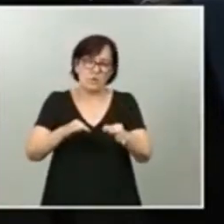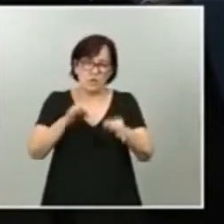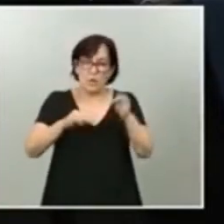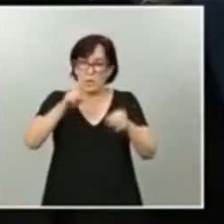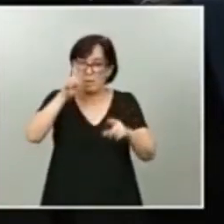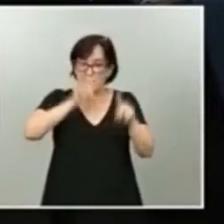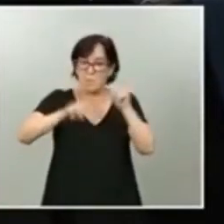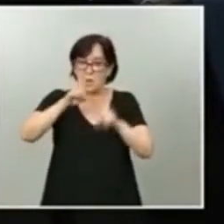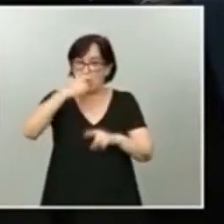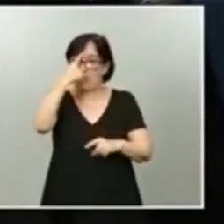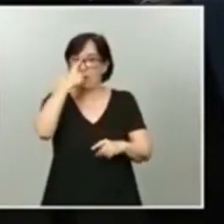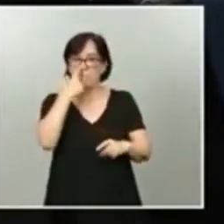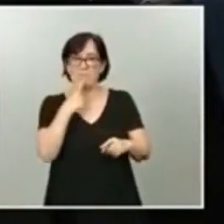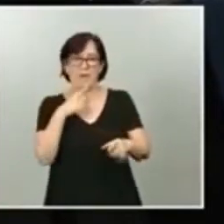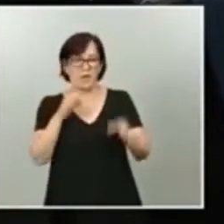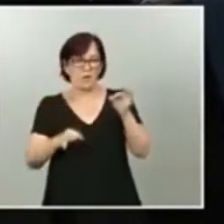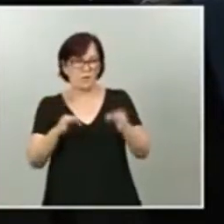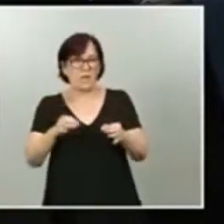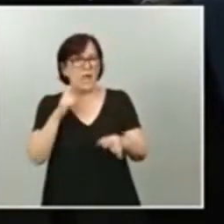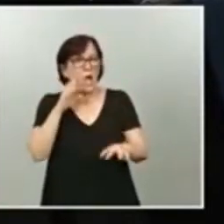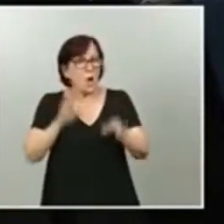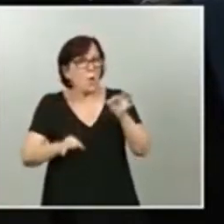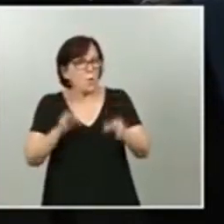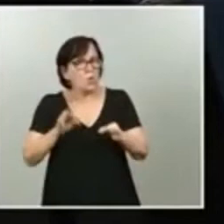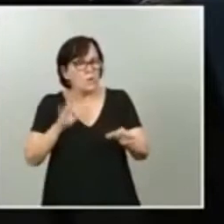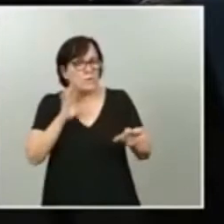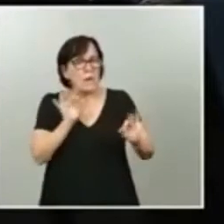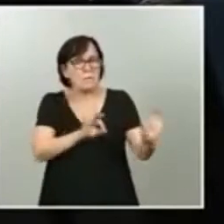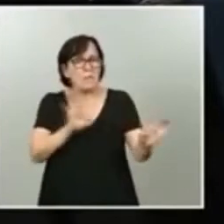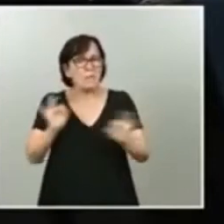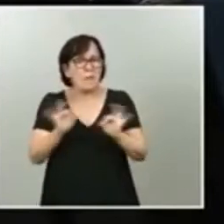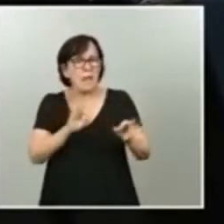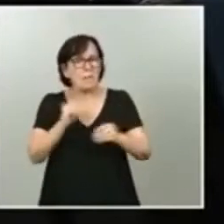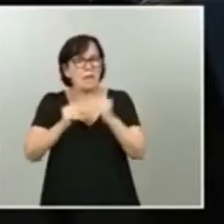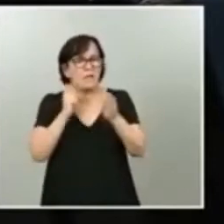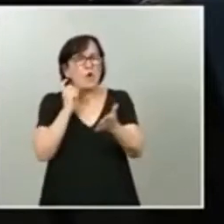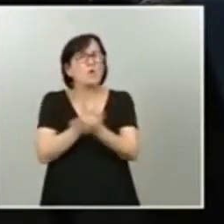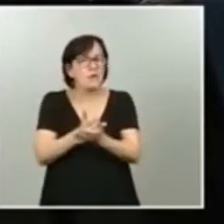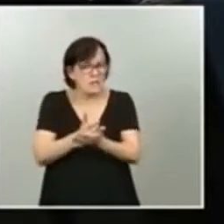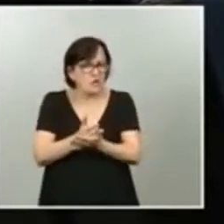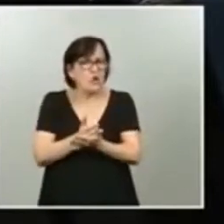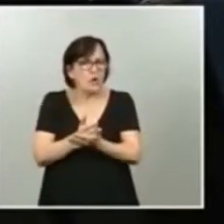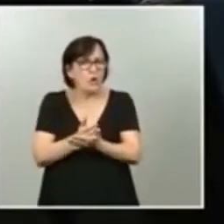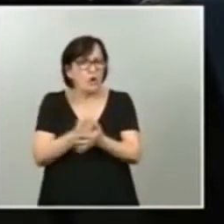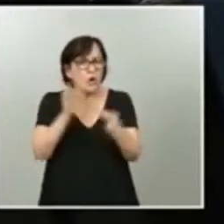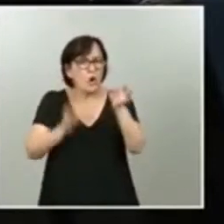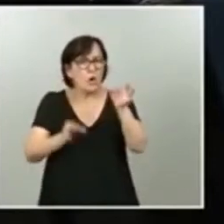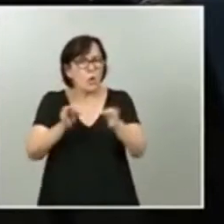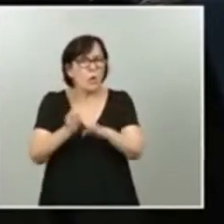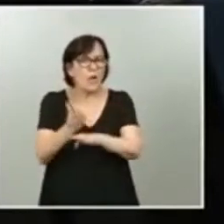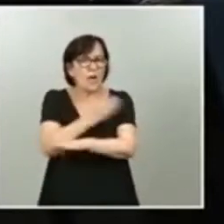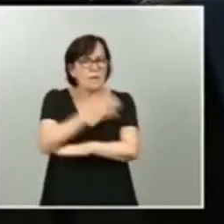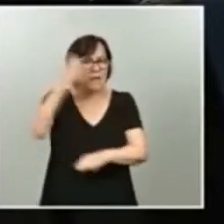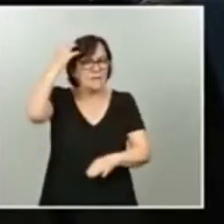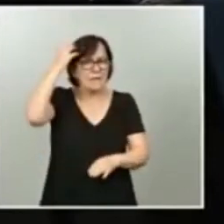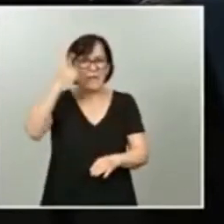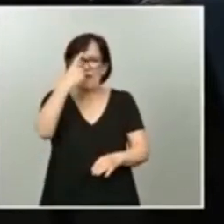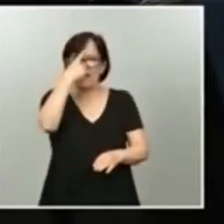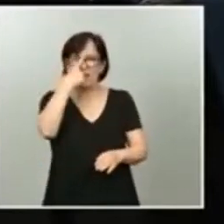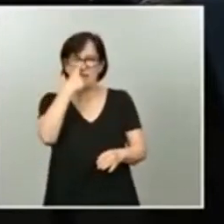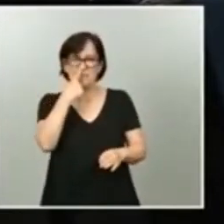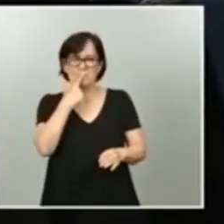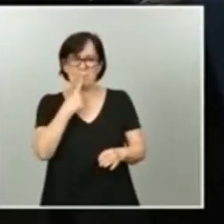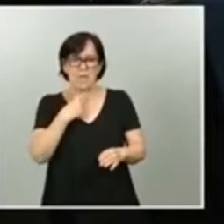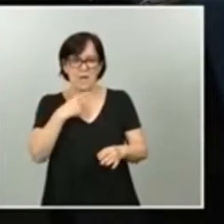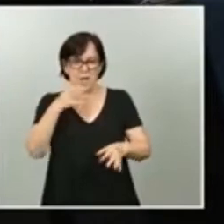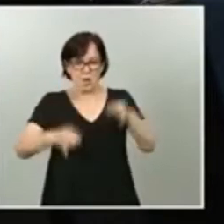justicia, ¿está la justicia española preparada para asumir un reto como juzgar al anterior jefe del Estado? ¿Y qué imagen traslada la justicia española